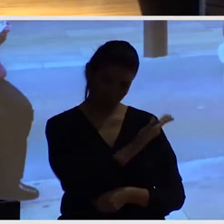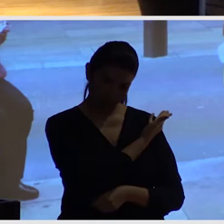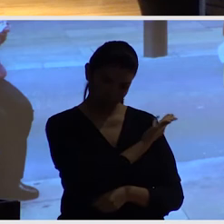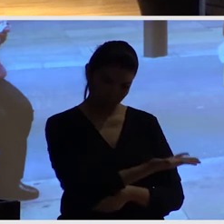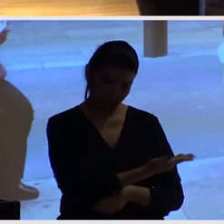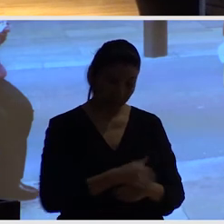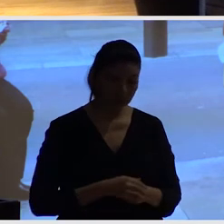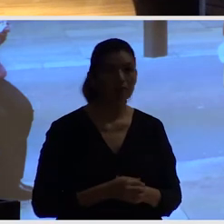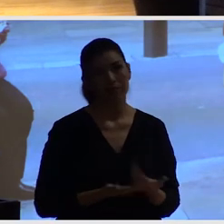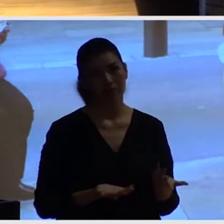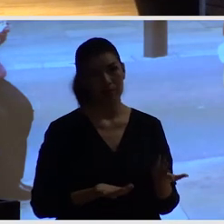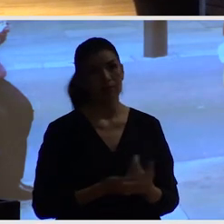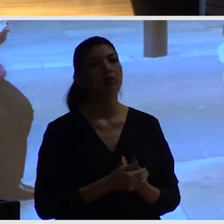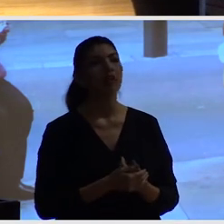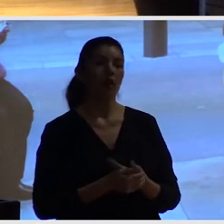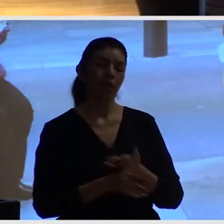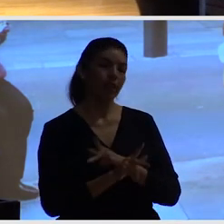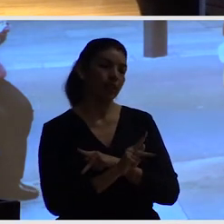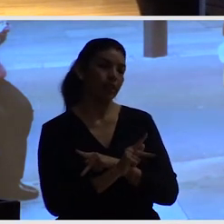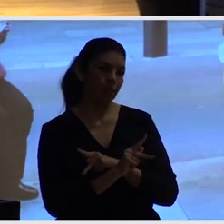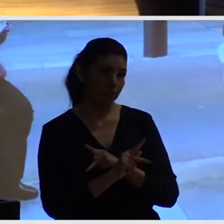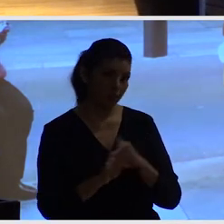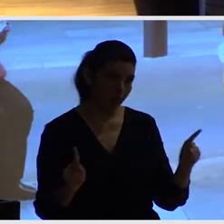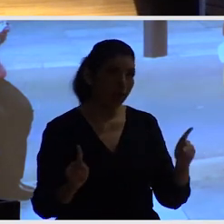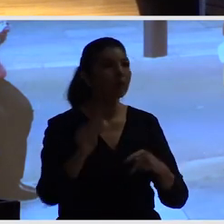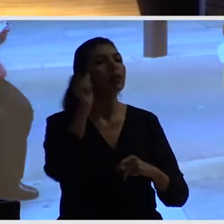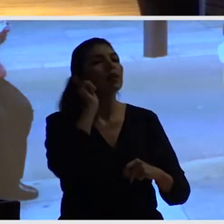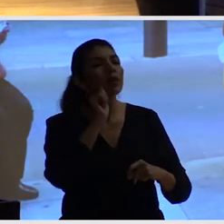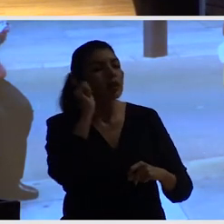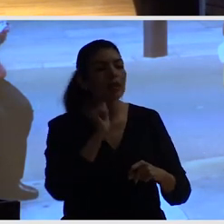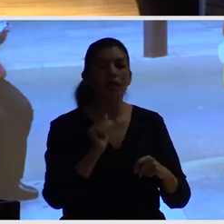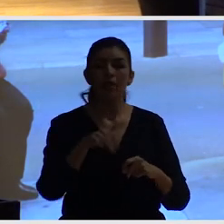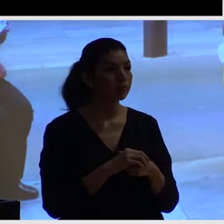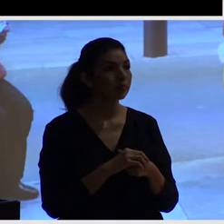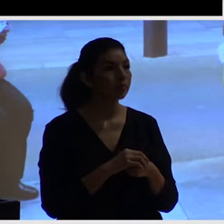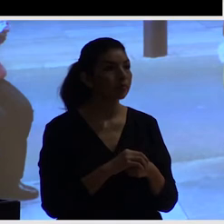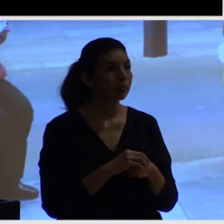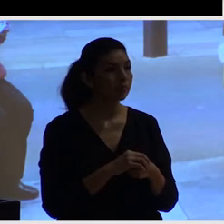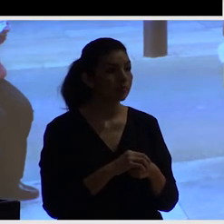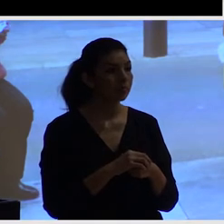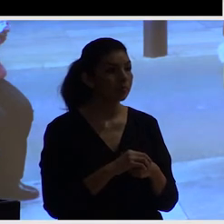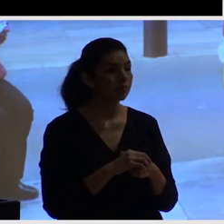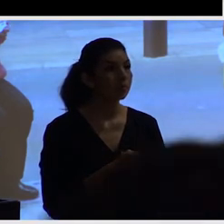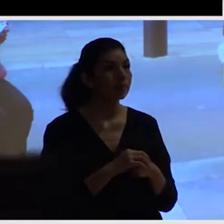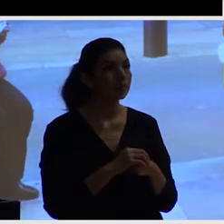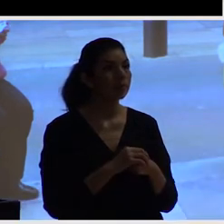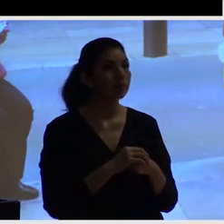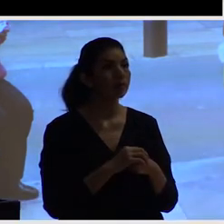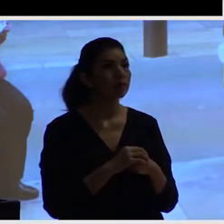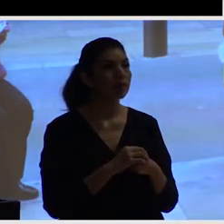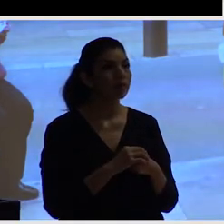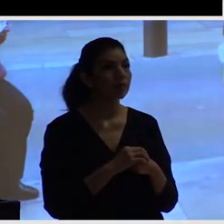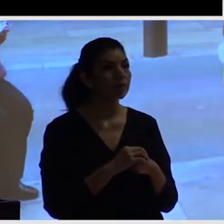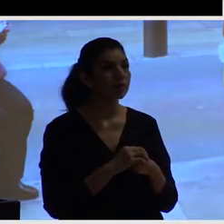Al fin y cabo, todos estamos desesperados buscando lugares donde sentarnos. Esto nosotros lo llamamos